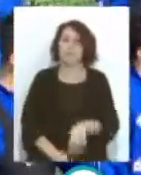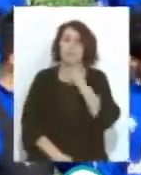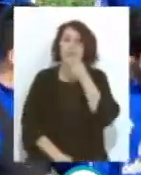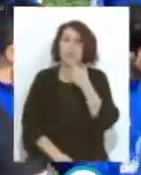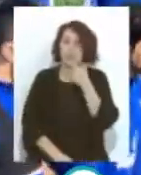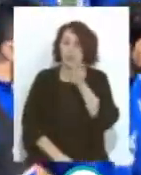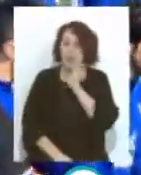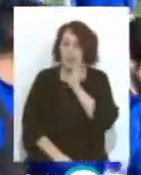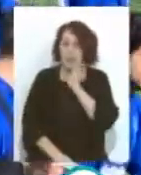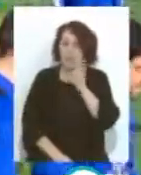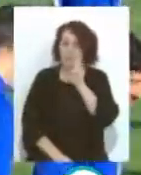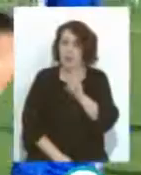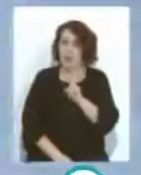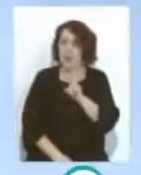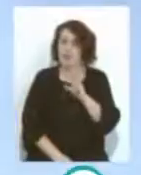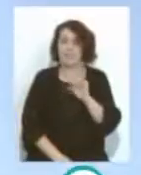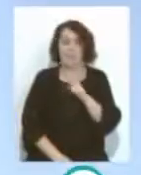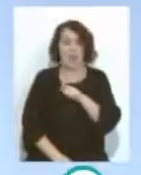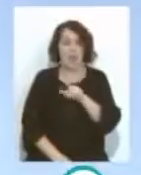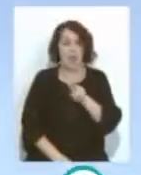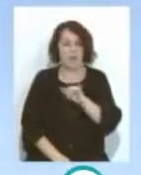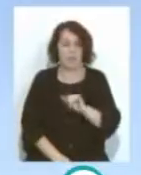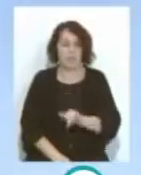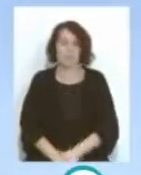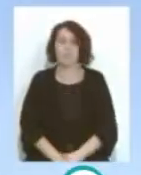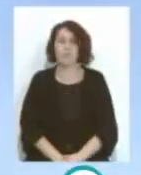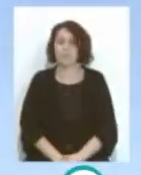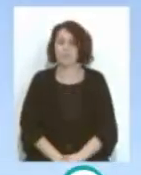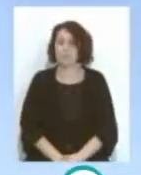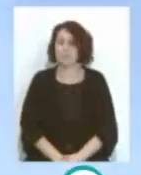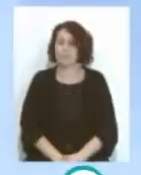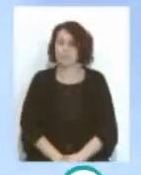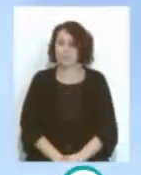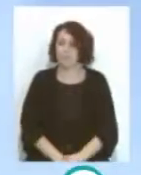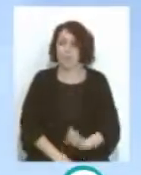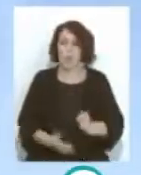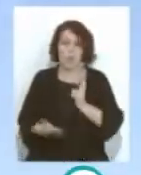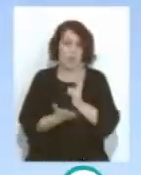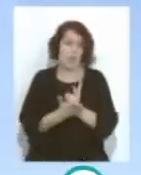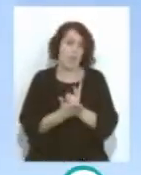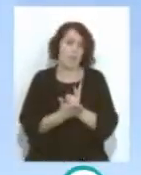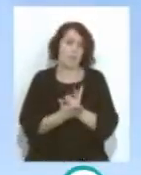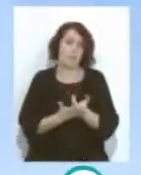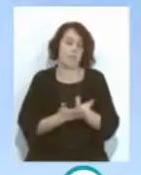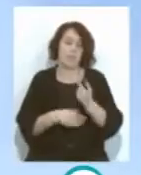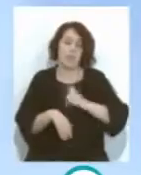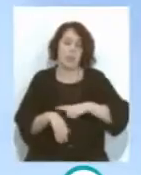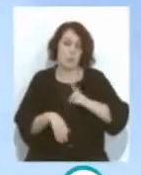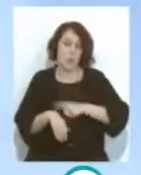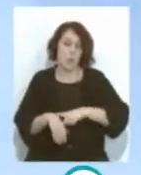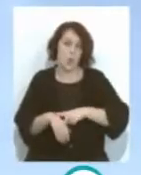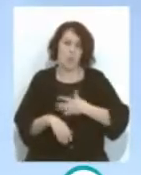Como decimos Le vemos ahí ya A Salvi Sánchez Que ha vuelto Después de algún También tipo De